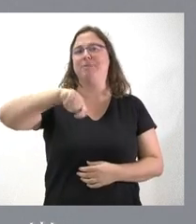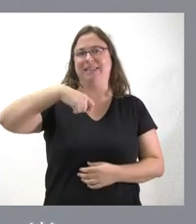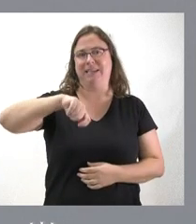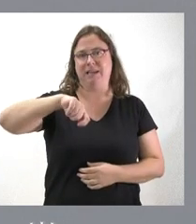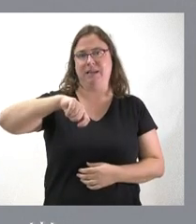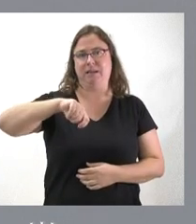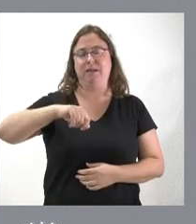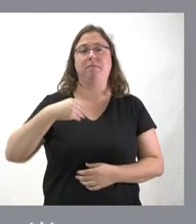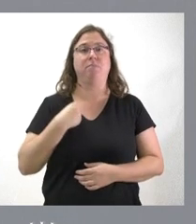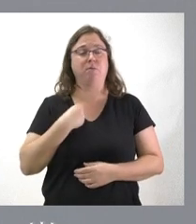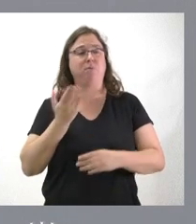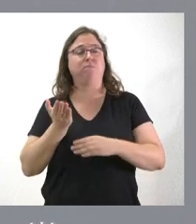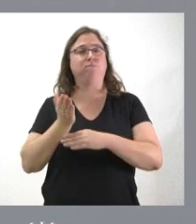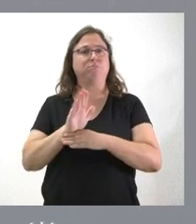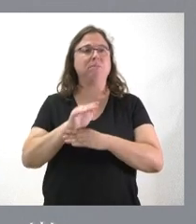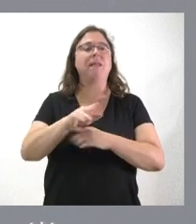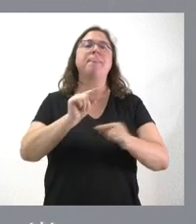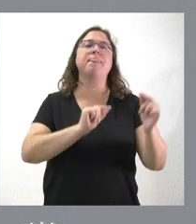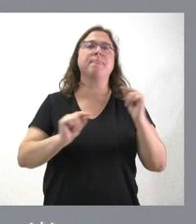lógicamente presenta en este debate